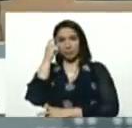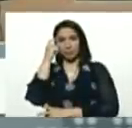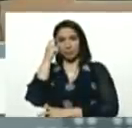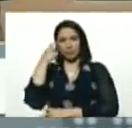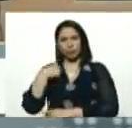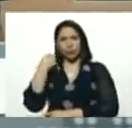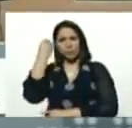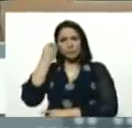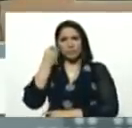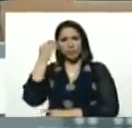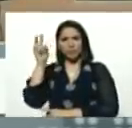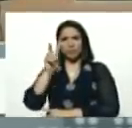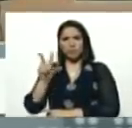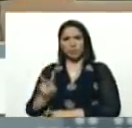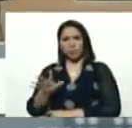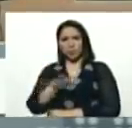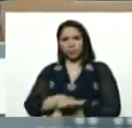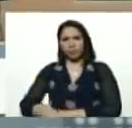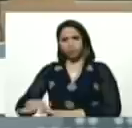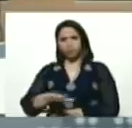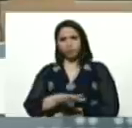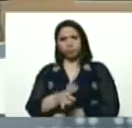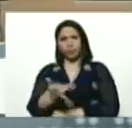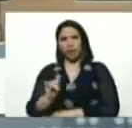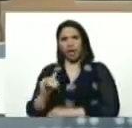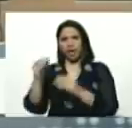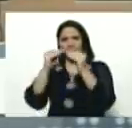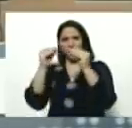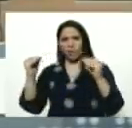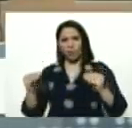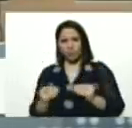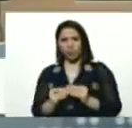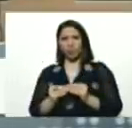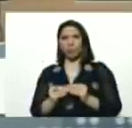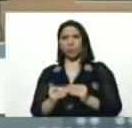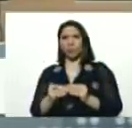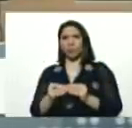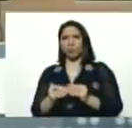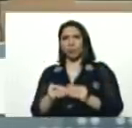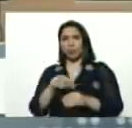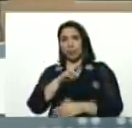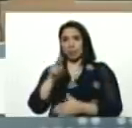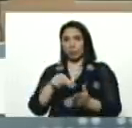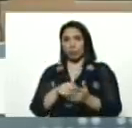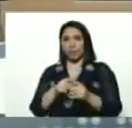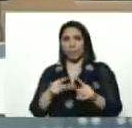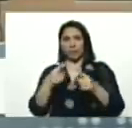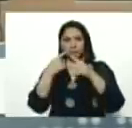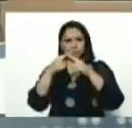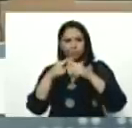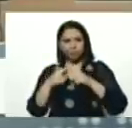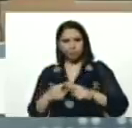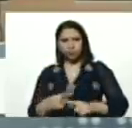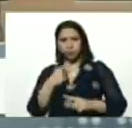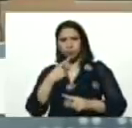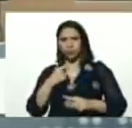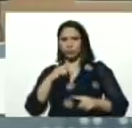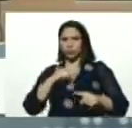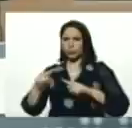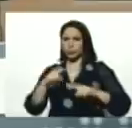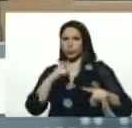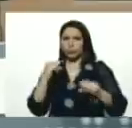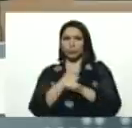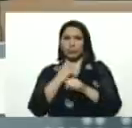yo creo que Venezuela entera, hay un consenso nacional, para calificar, la gestión, de la